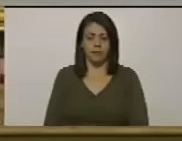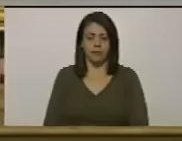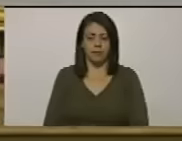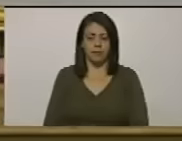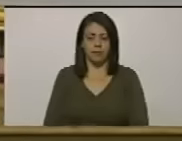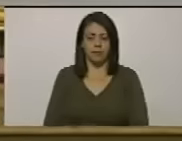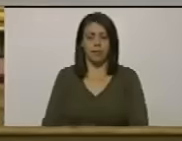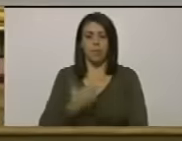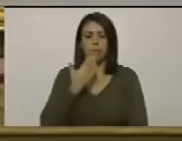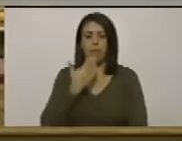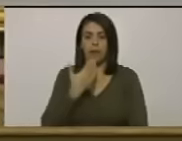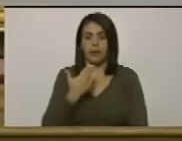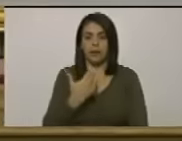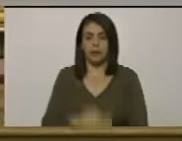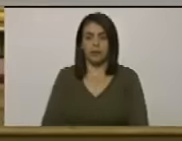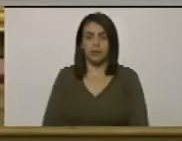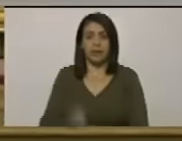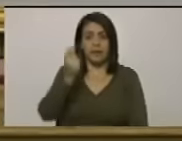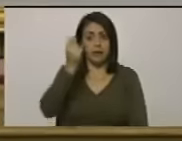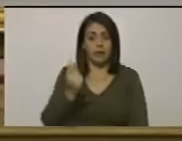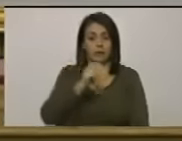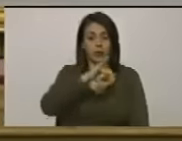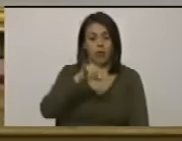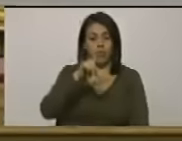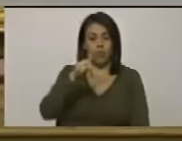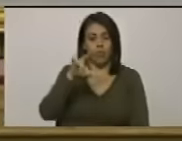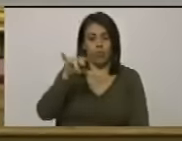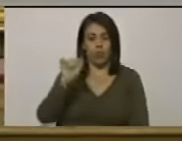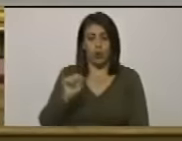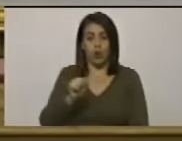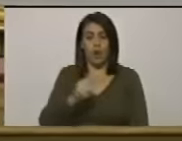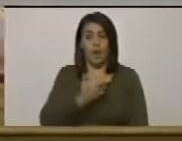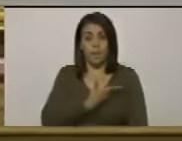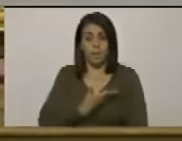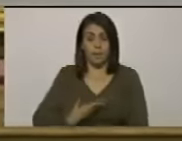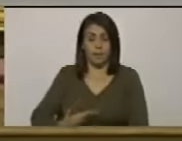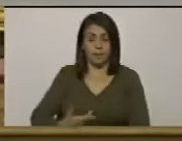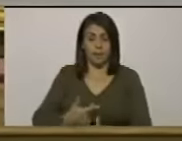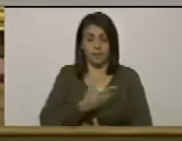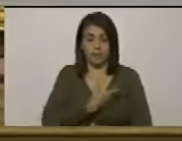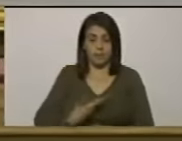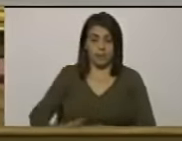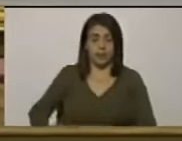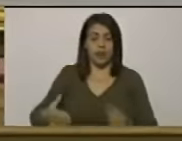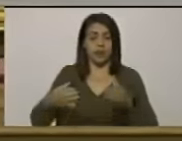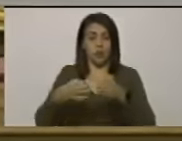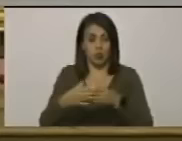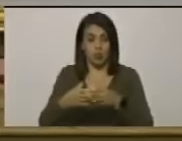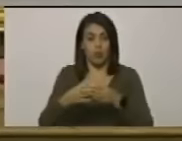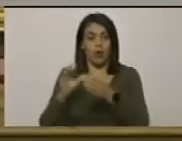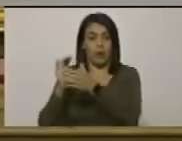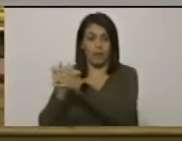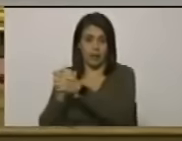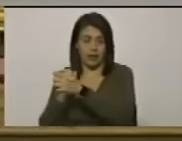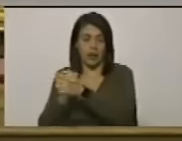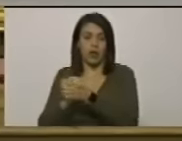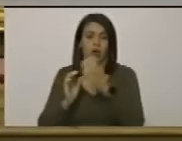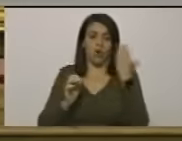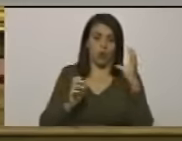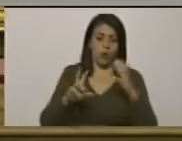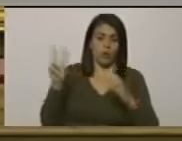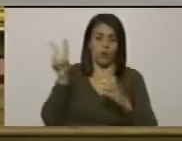quiero pedirle al diputado Julio Chávez quien además preside el grupo de amistad Colombia Venezuela